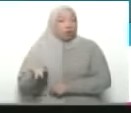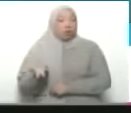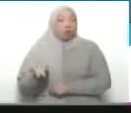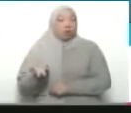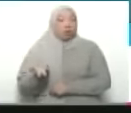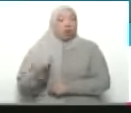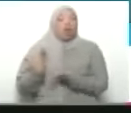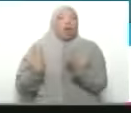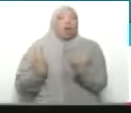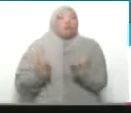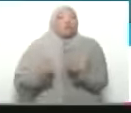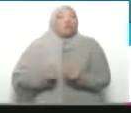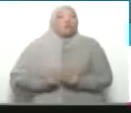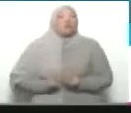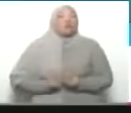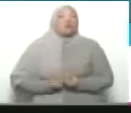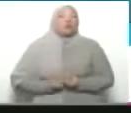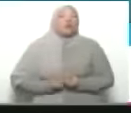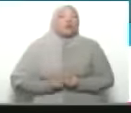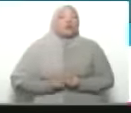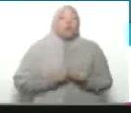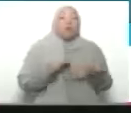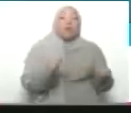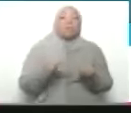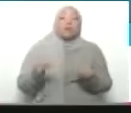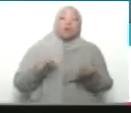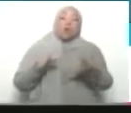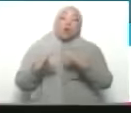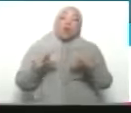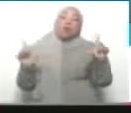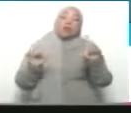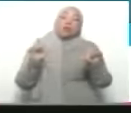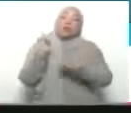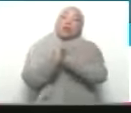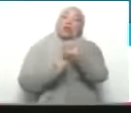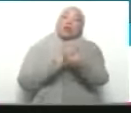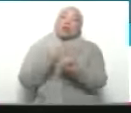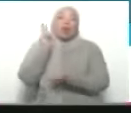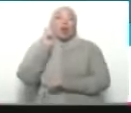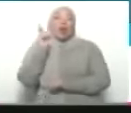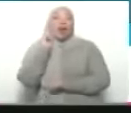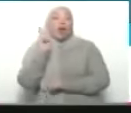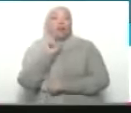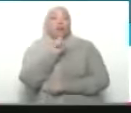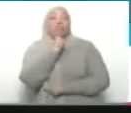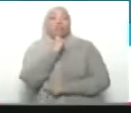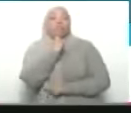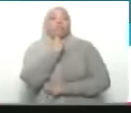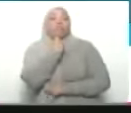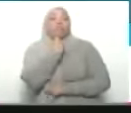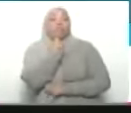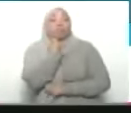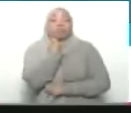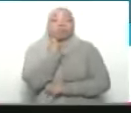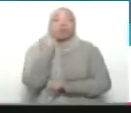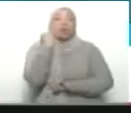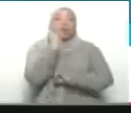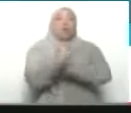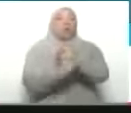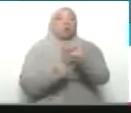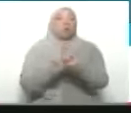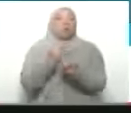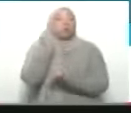Y muchas veces los llamados medios de comunicación internacional, muchas veces la opinión pública internacional,